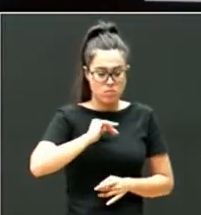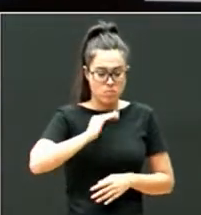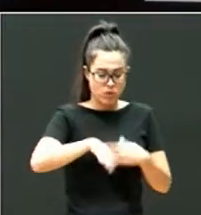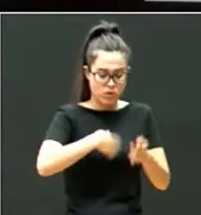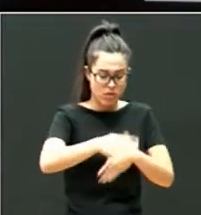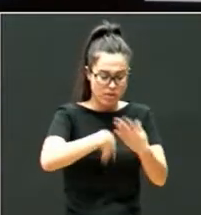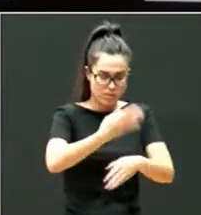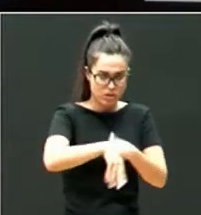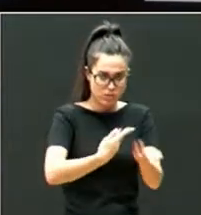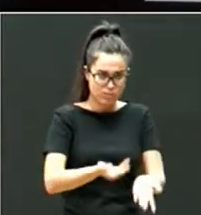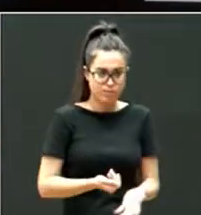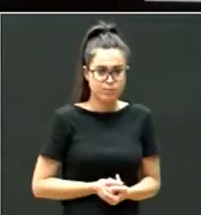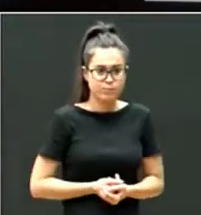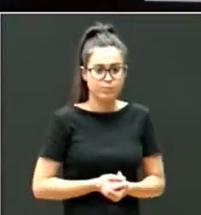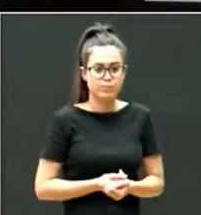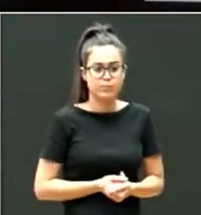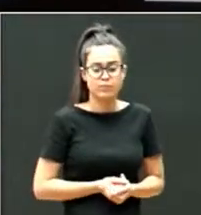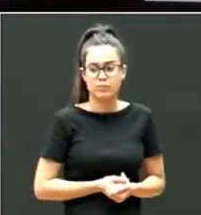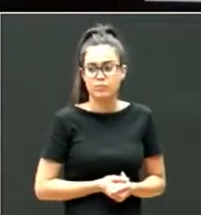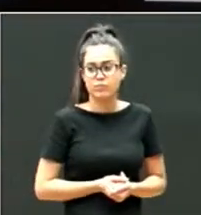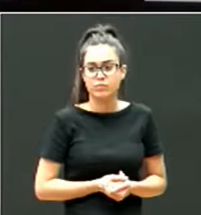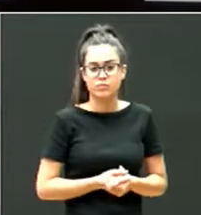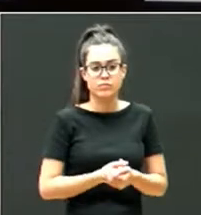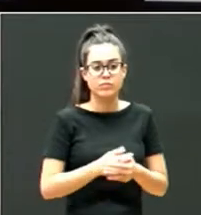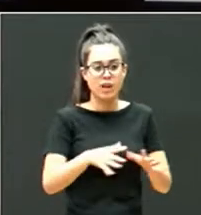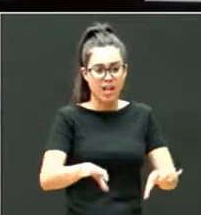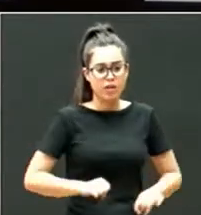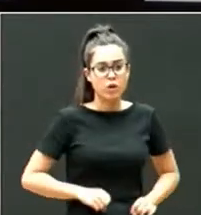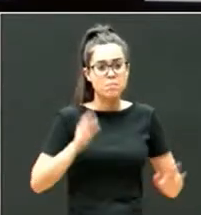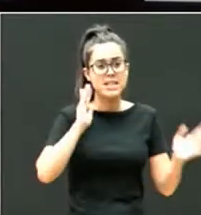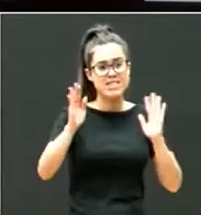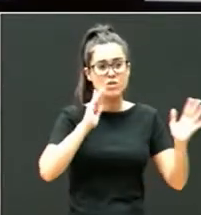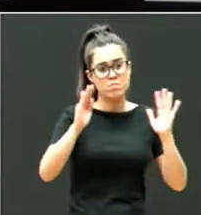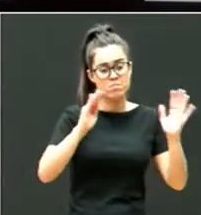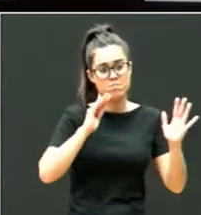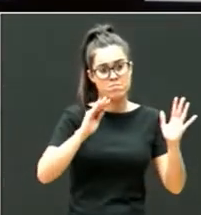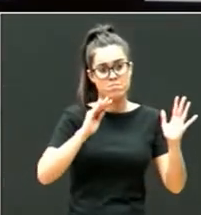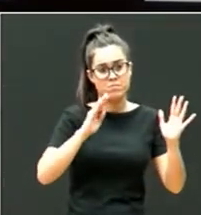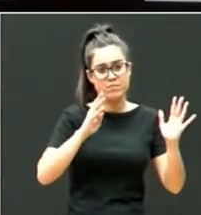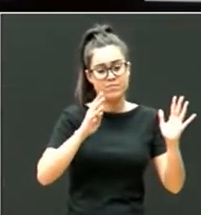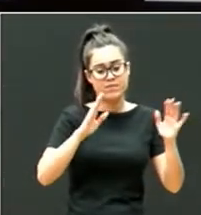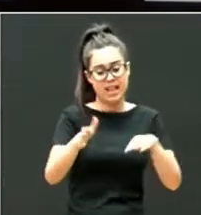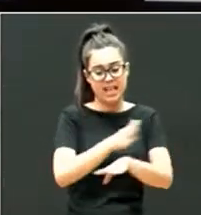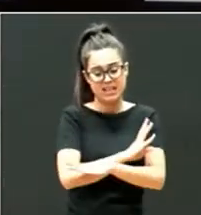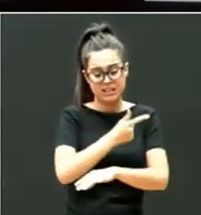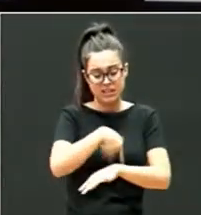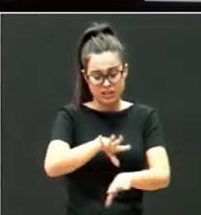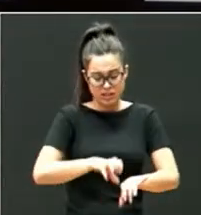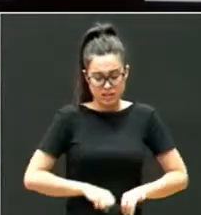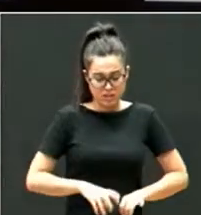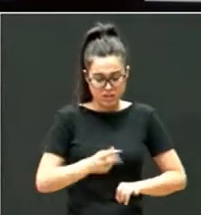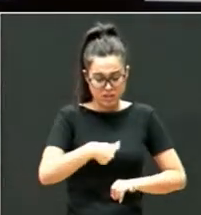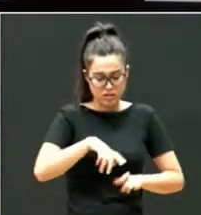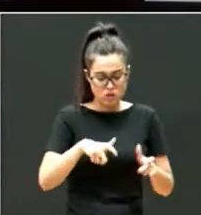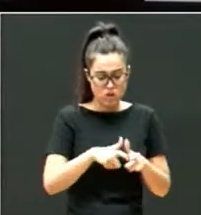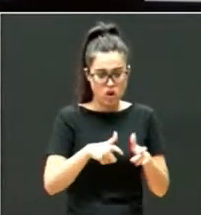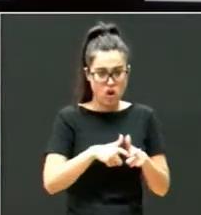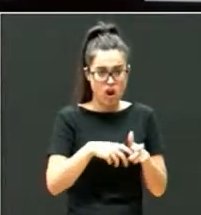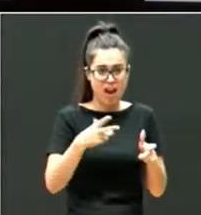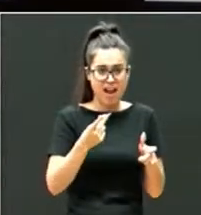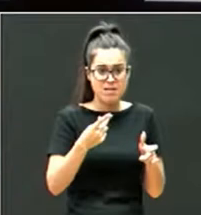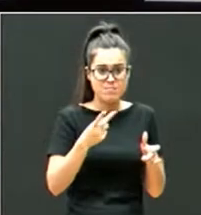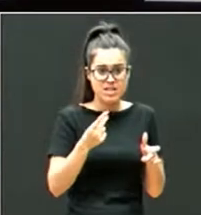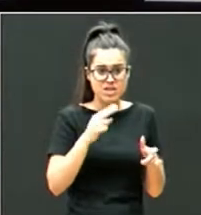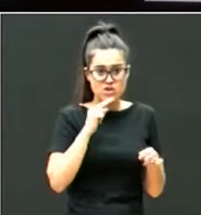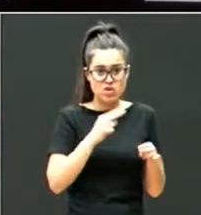acogimiento preadoptivo, es decir, llegarán a ser nuestros hijos, aunque en su carnet ponen unos nombres y apellidos distintos a